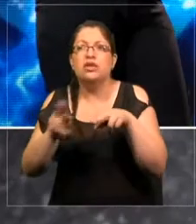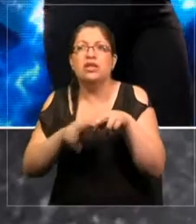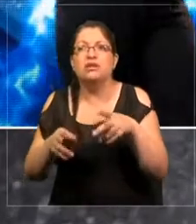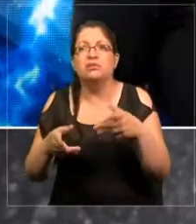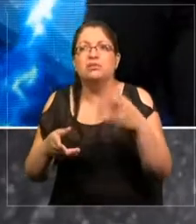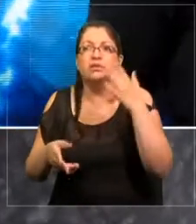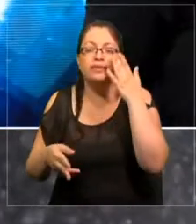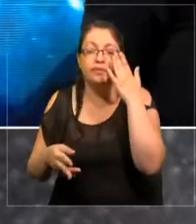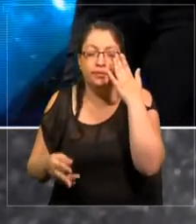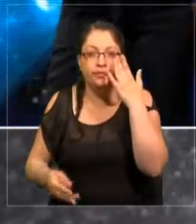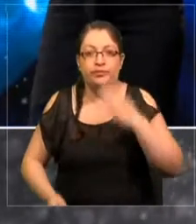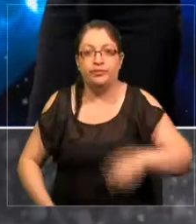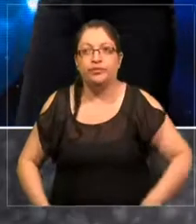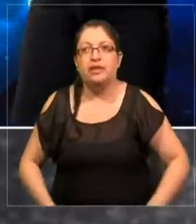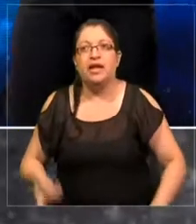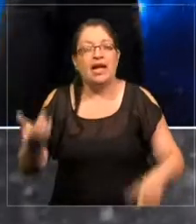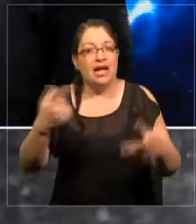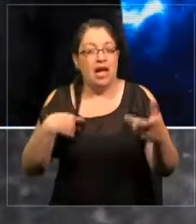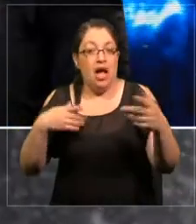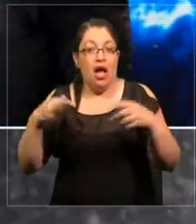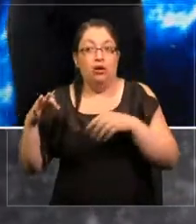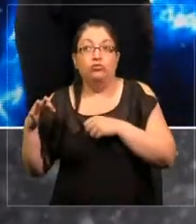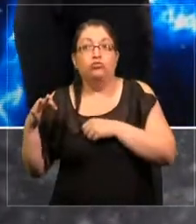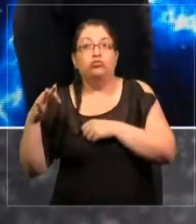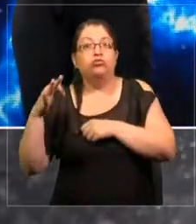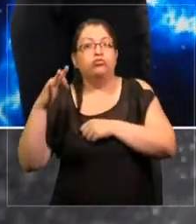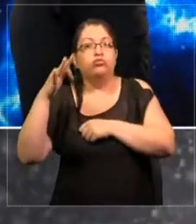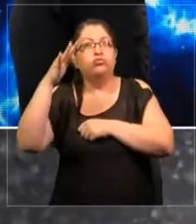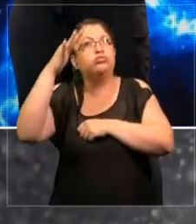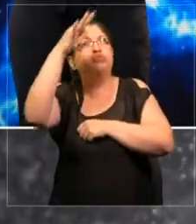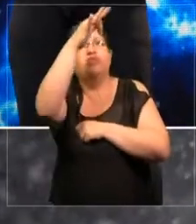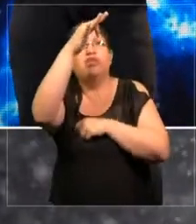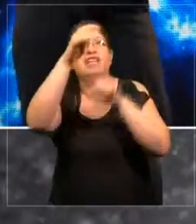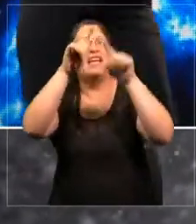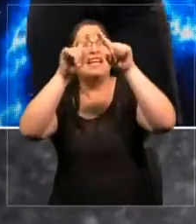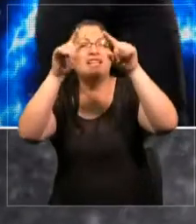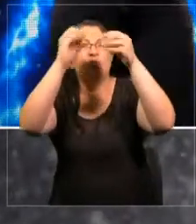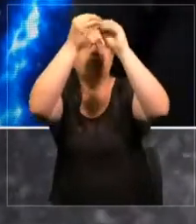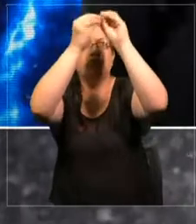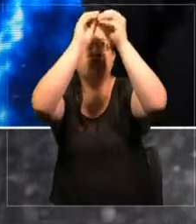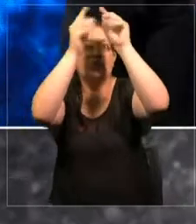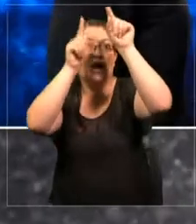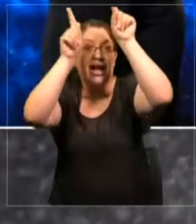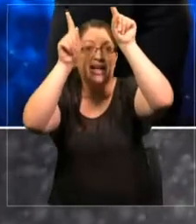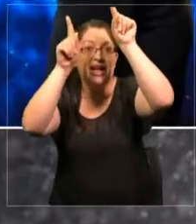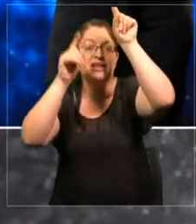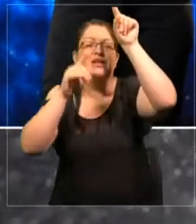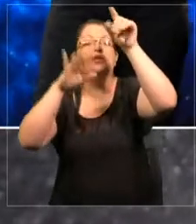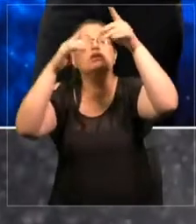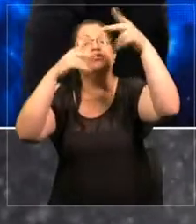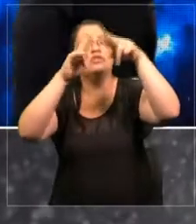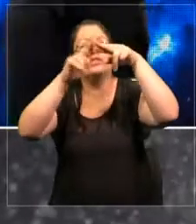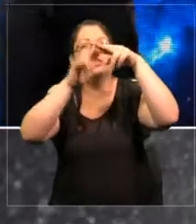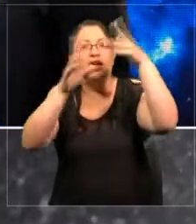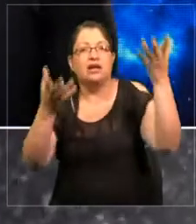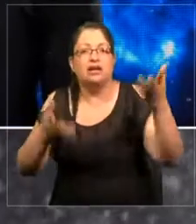nubes. Empezamos a colocar estos lluvios de agua. Crearon agua